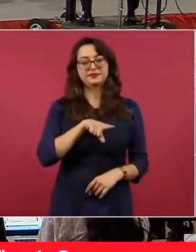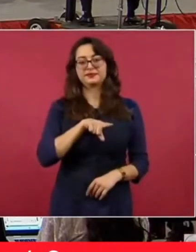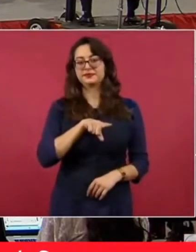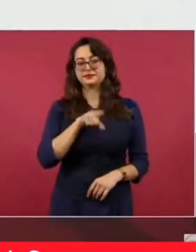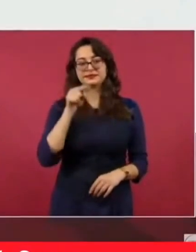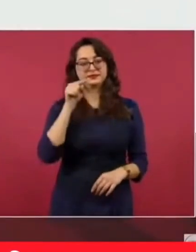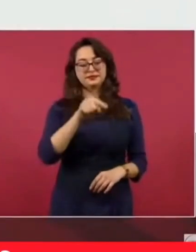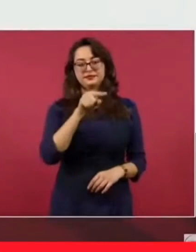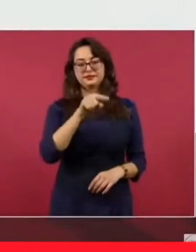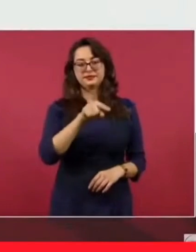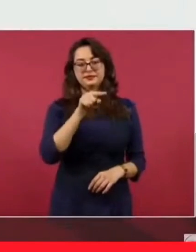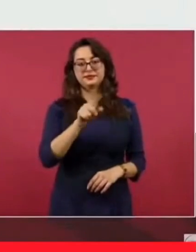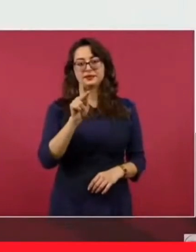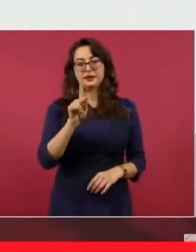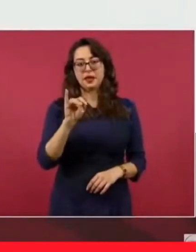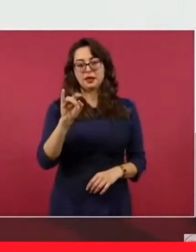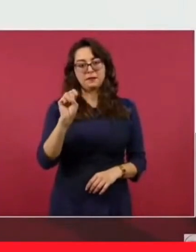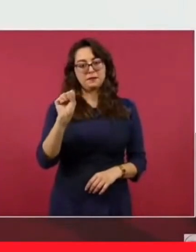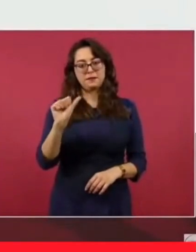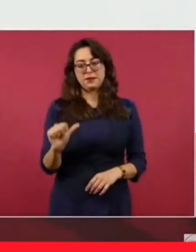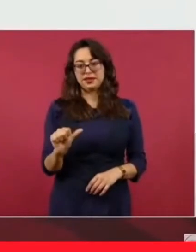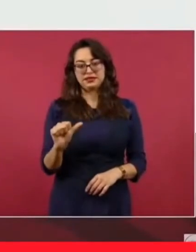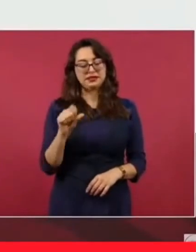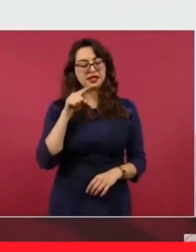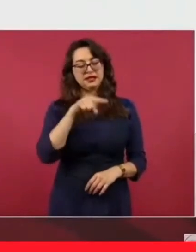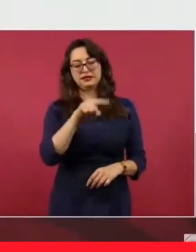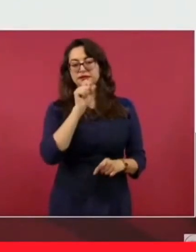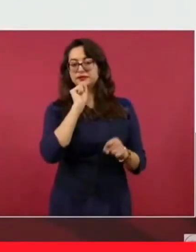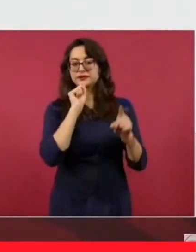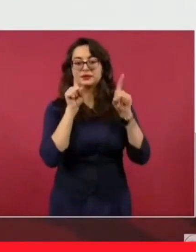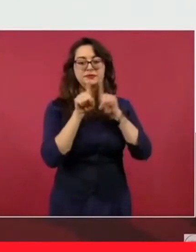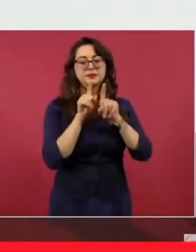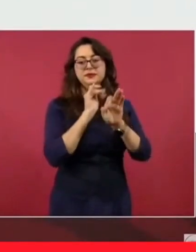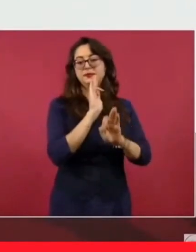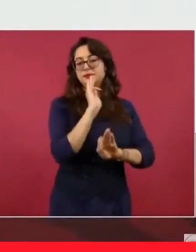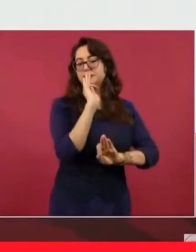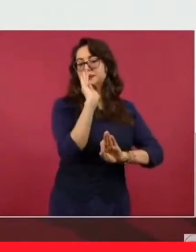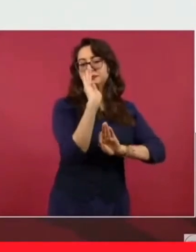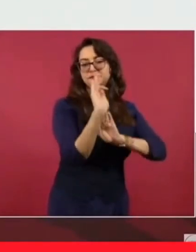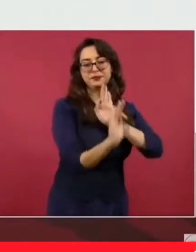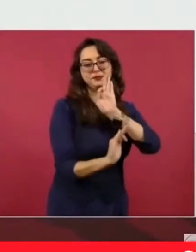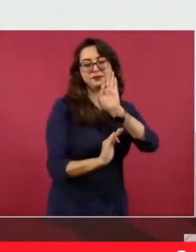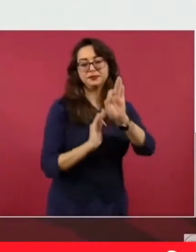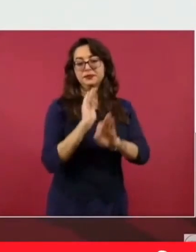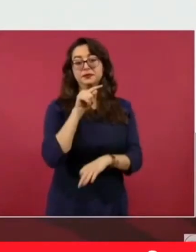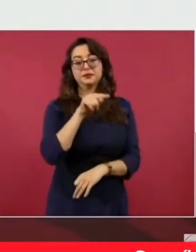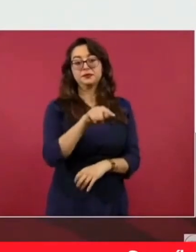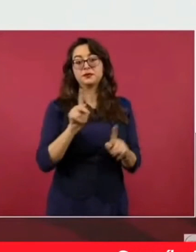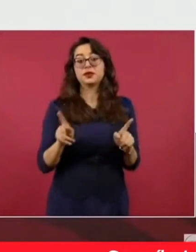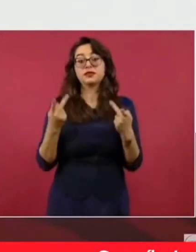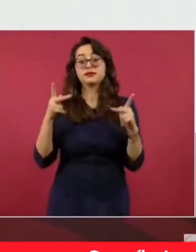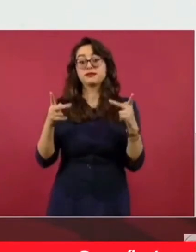y siguen siendo en algunos estados son los que venden los medicamentos